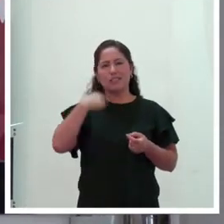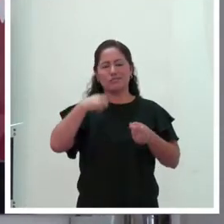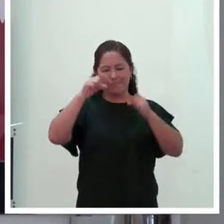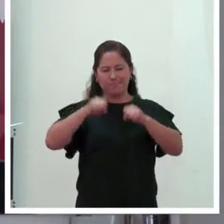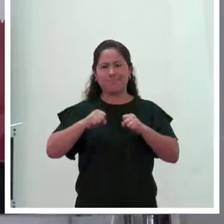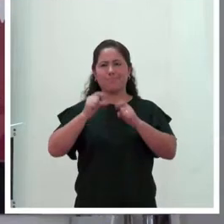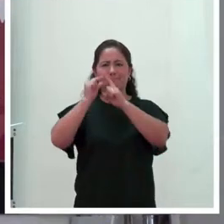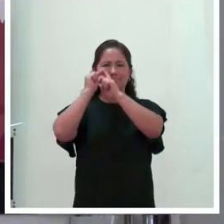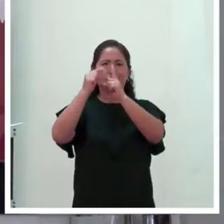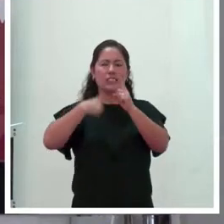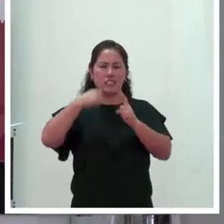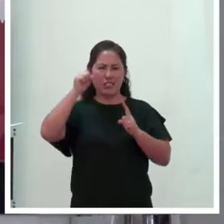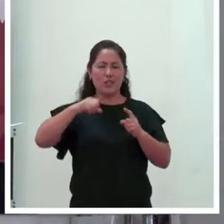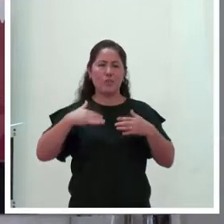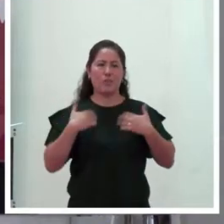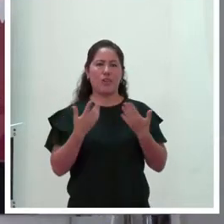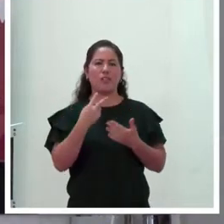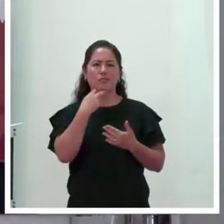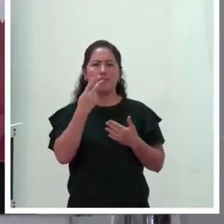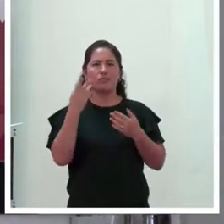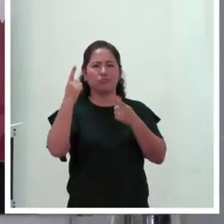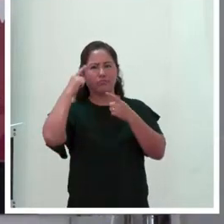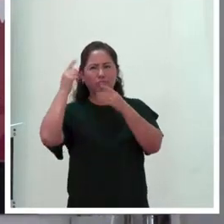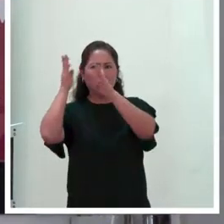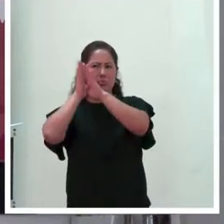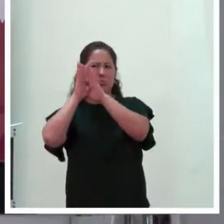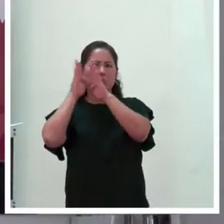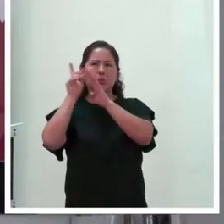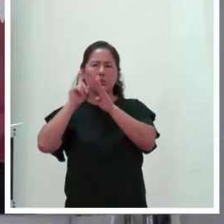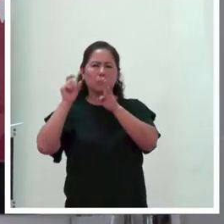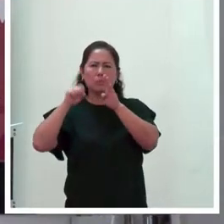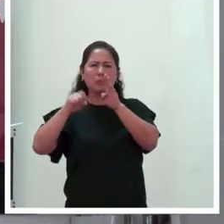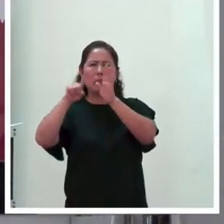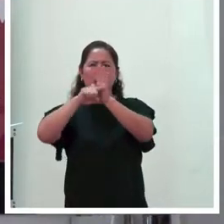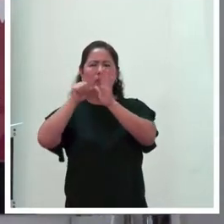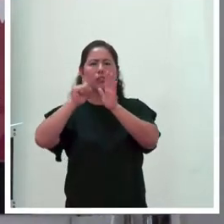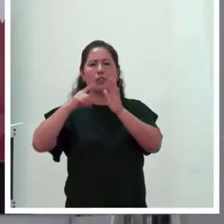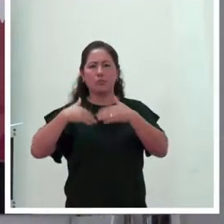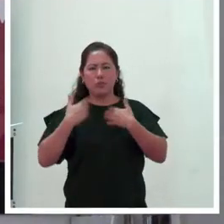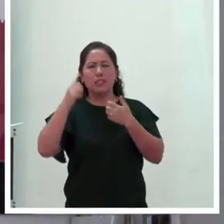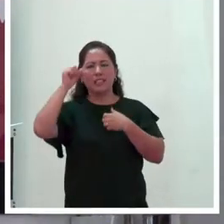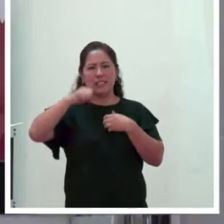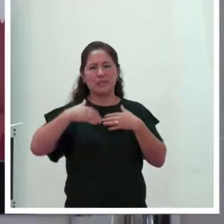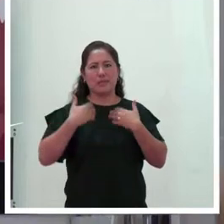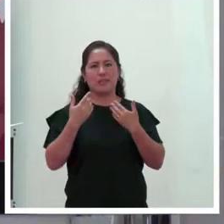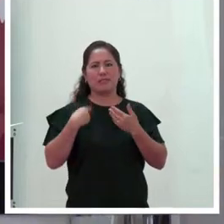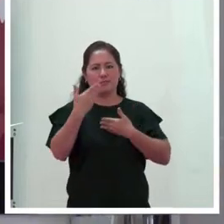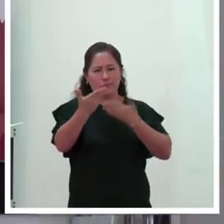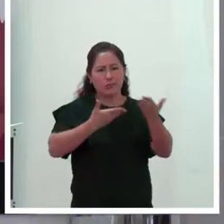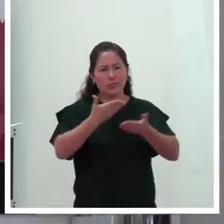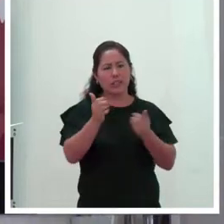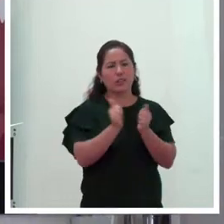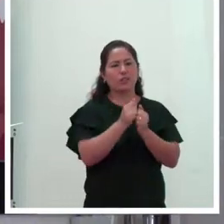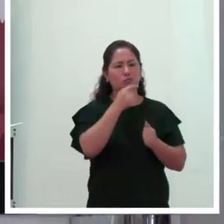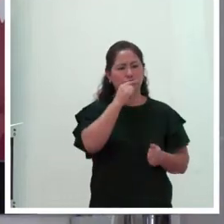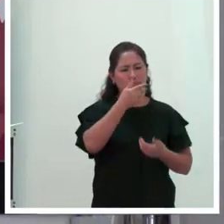Y tiene voz. Nos cerremos nuestra voz. Hablemos. Hablemos. Conversemos entre mujeres. Apoyémonos entre mujeres.